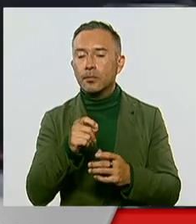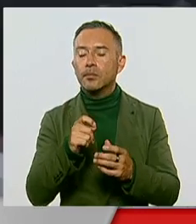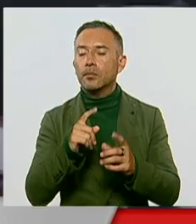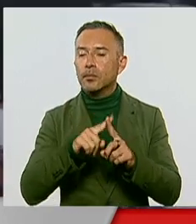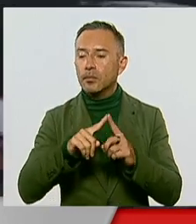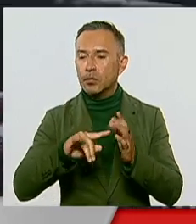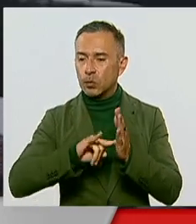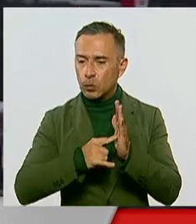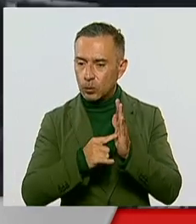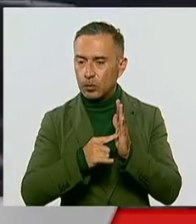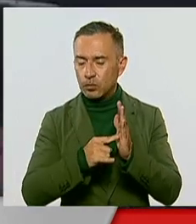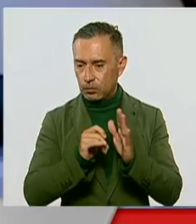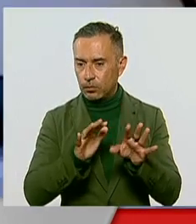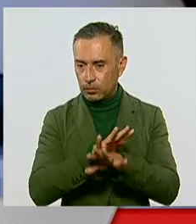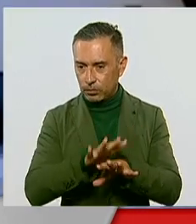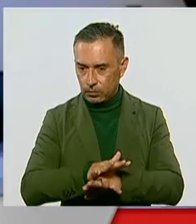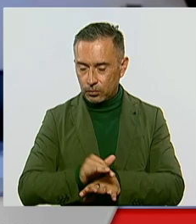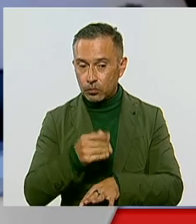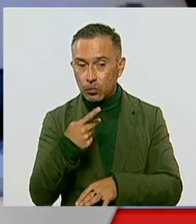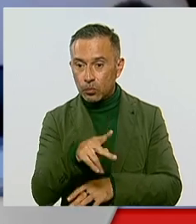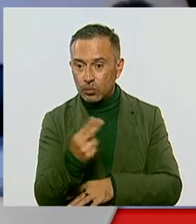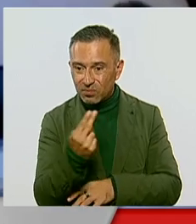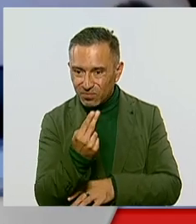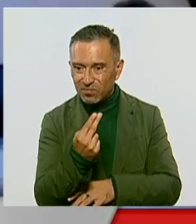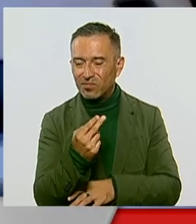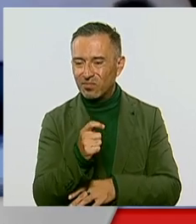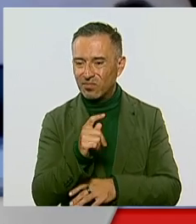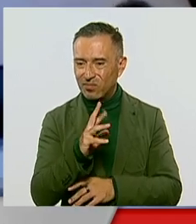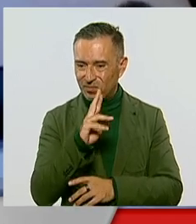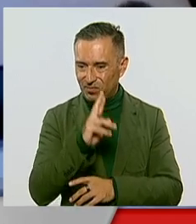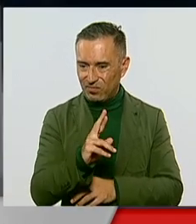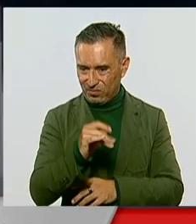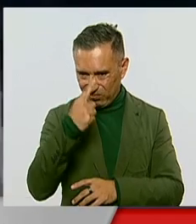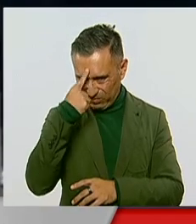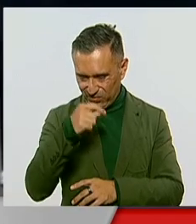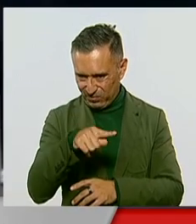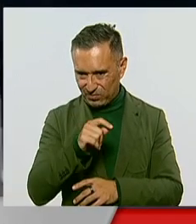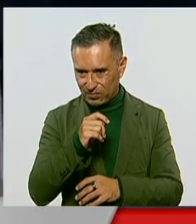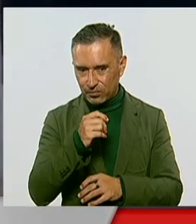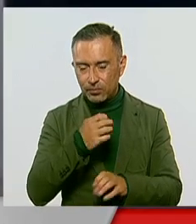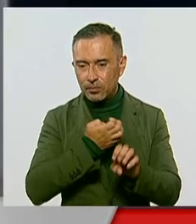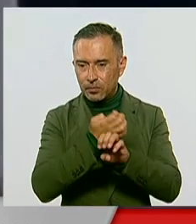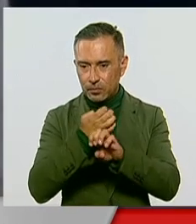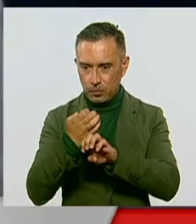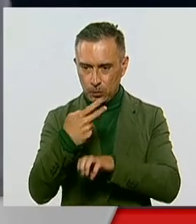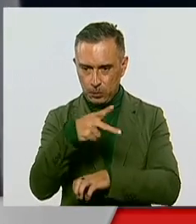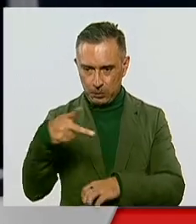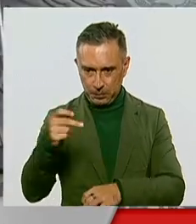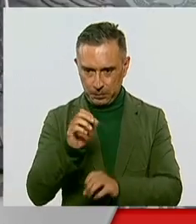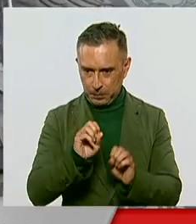usos horarios con base en sus necesidades y en respeto a la soberanía de cada entidad federativa.